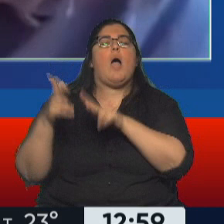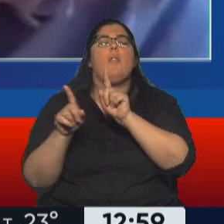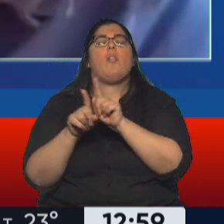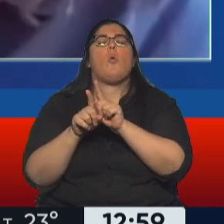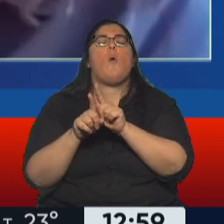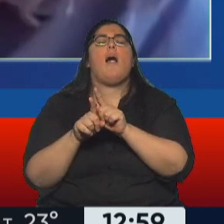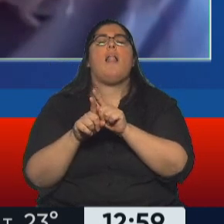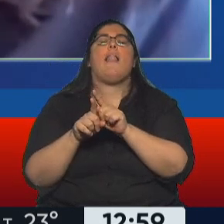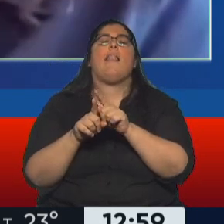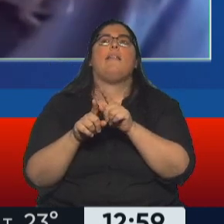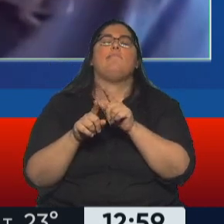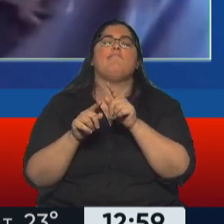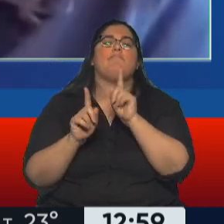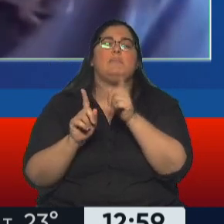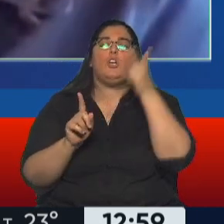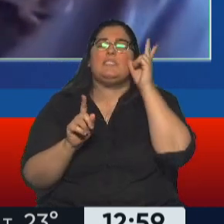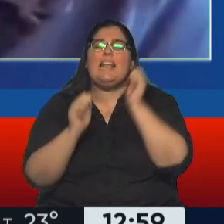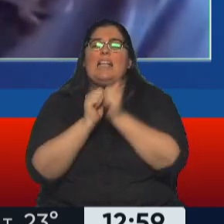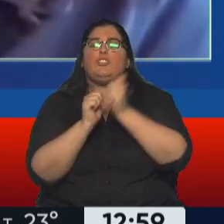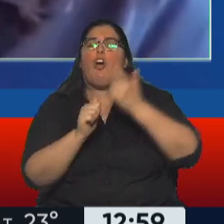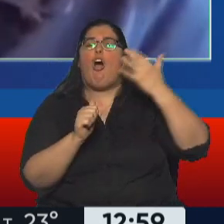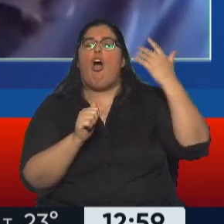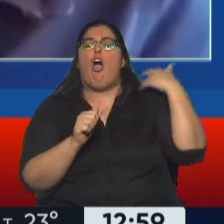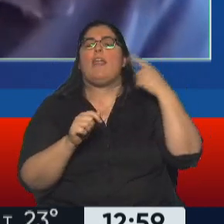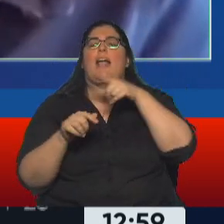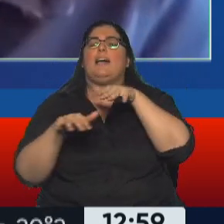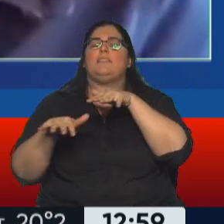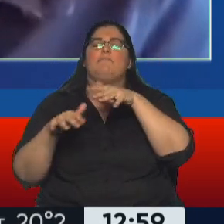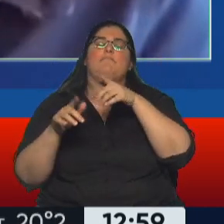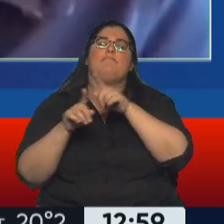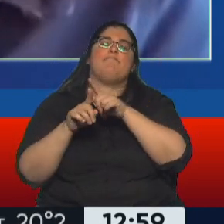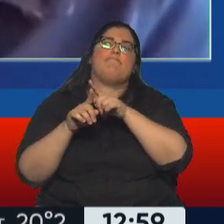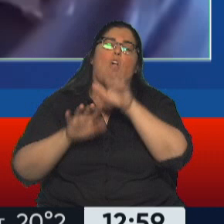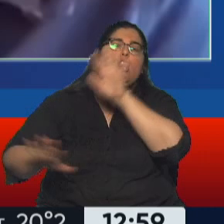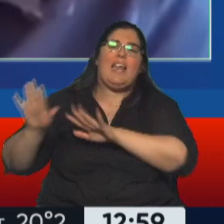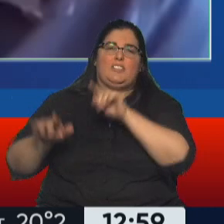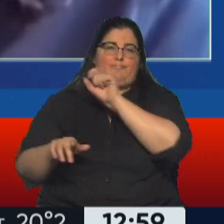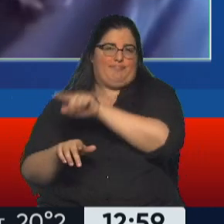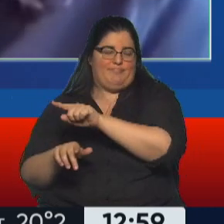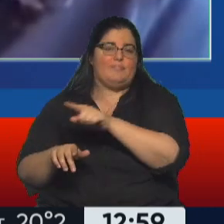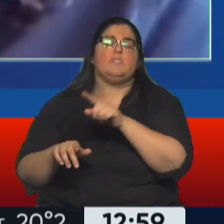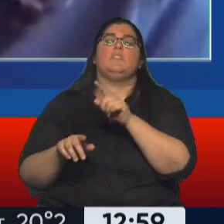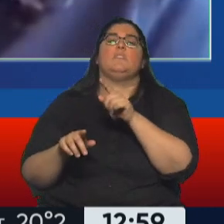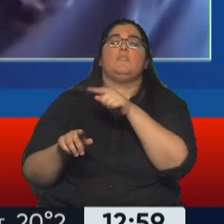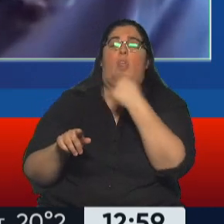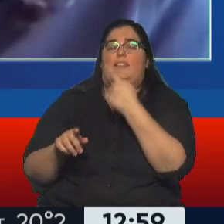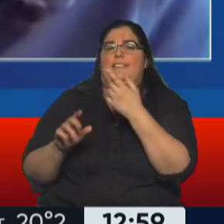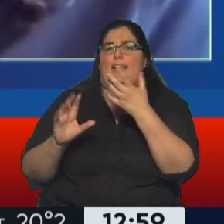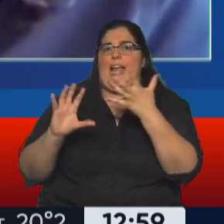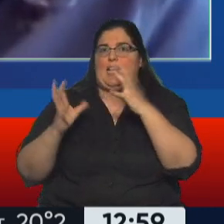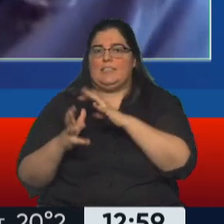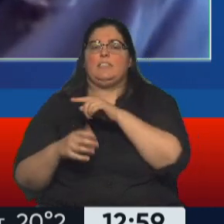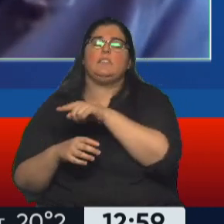estructuras, digamos, históricas también chilenas y de la historia reciente chilena, y quería preguntarte, relacionado con eso, el tema de